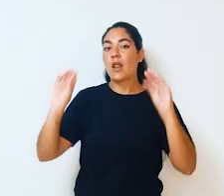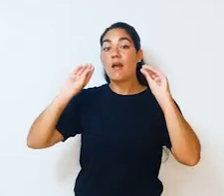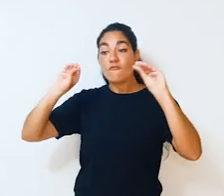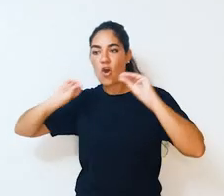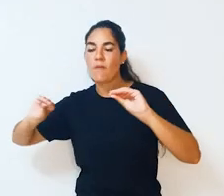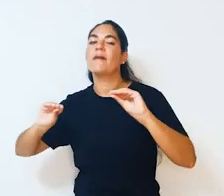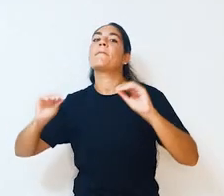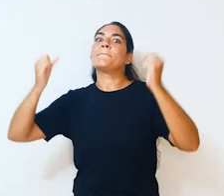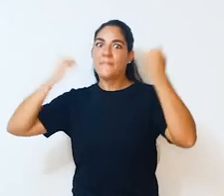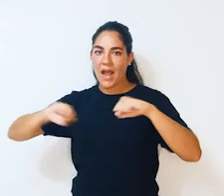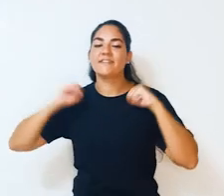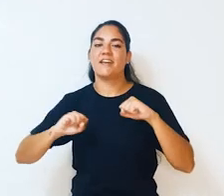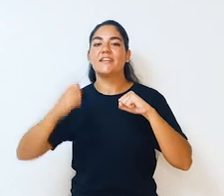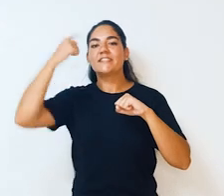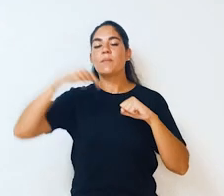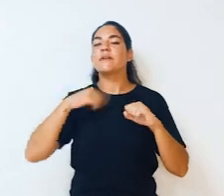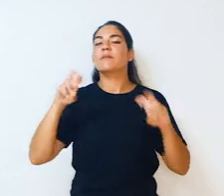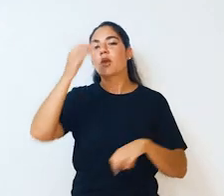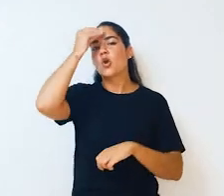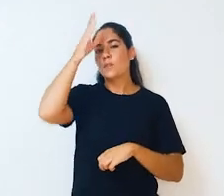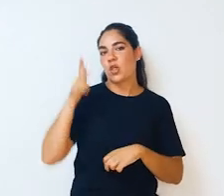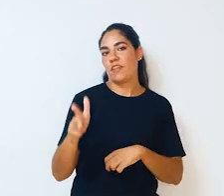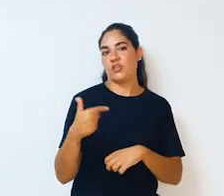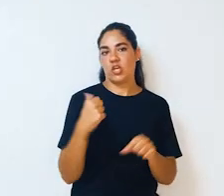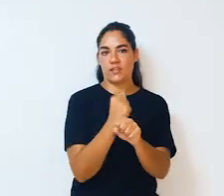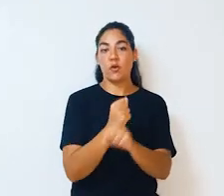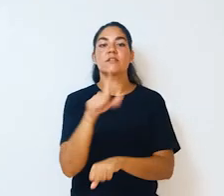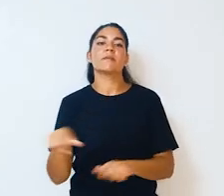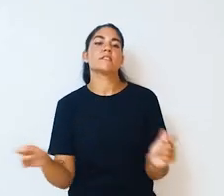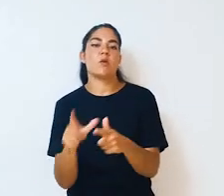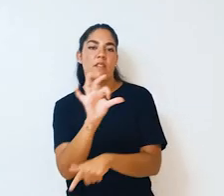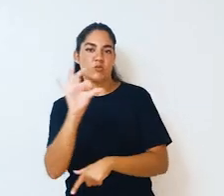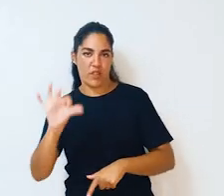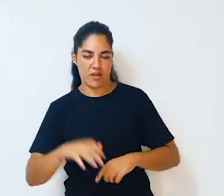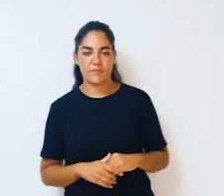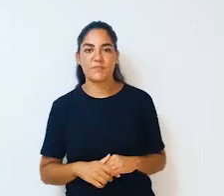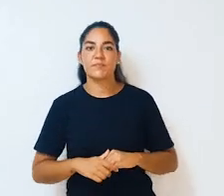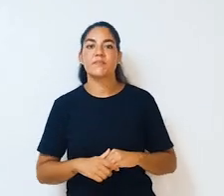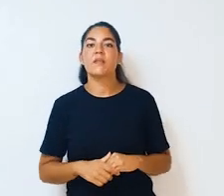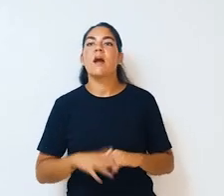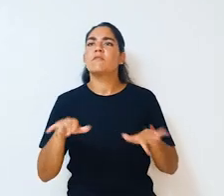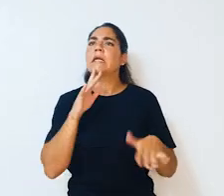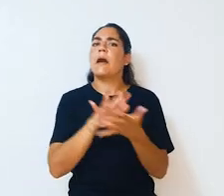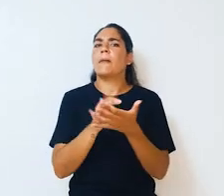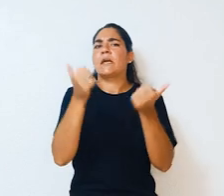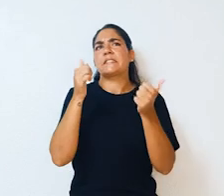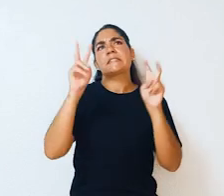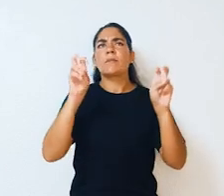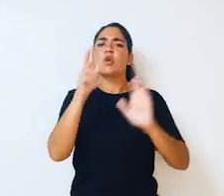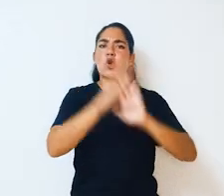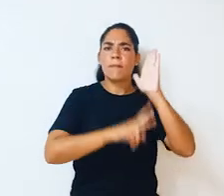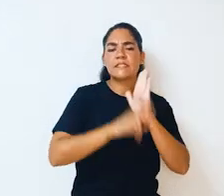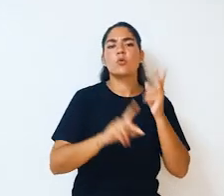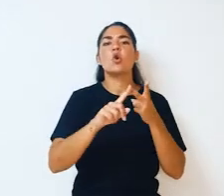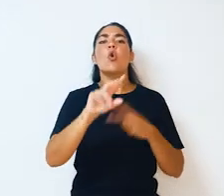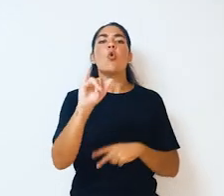formación de profesionales que, de forma práctica, refuercen los conocimientos de derecho del trabajo y la seguridad social, ahondando en